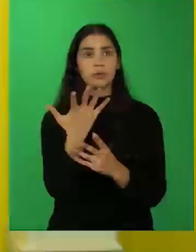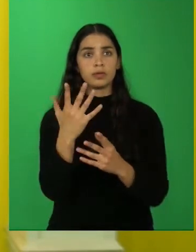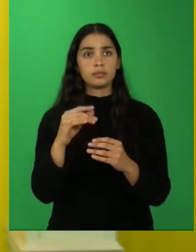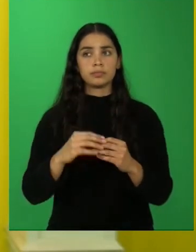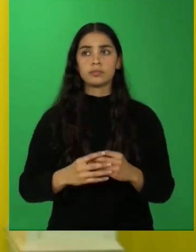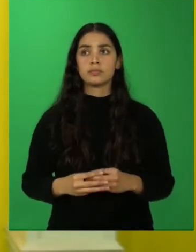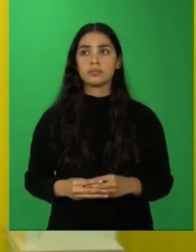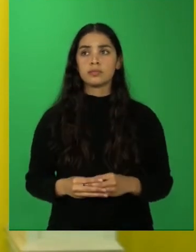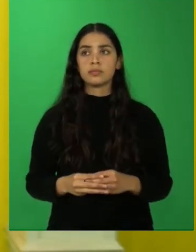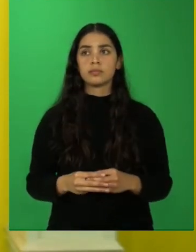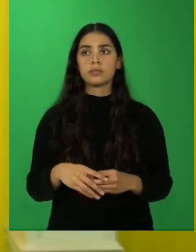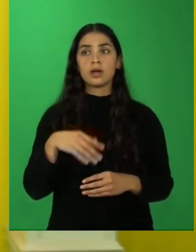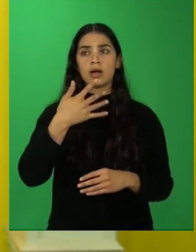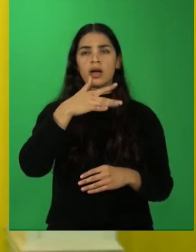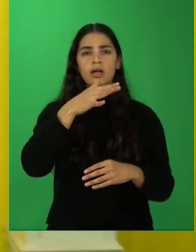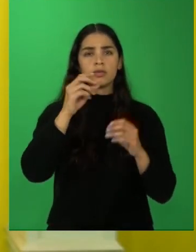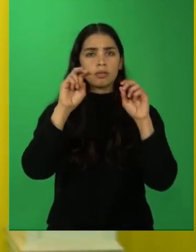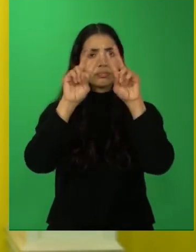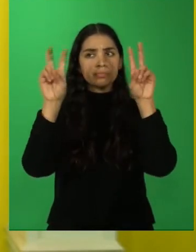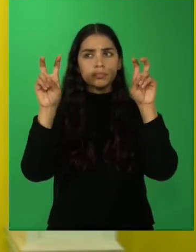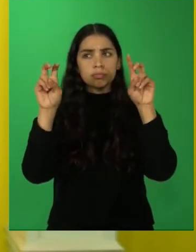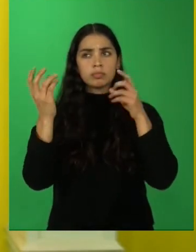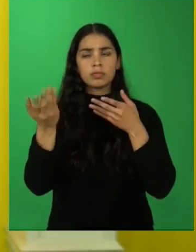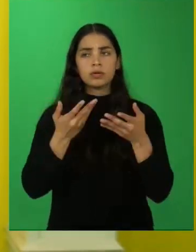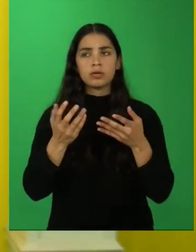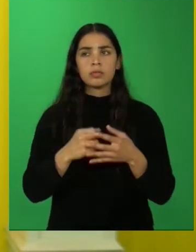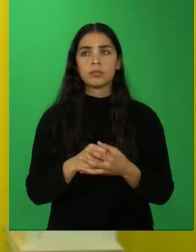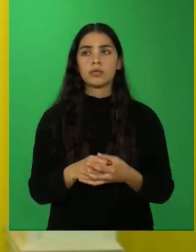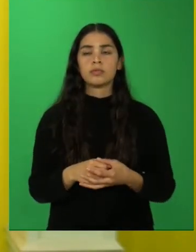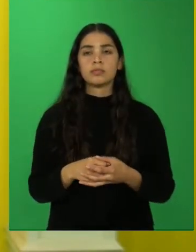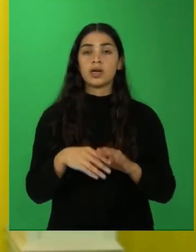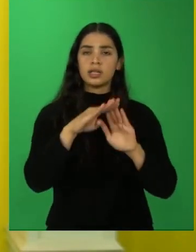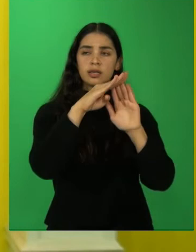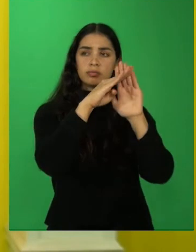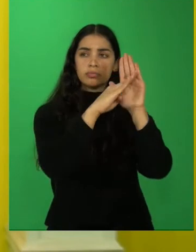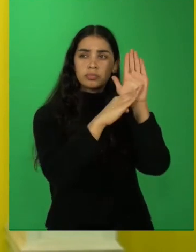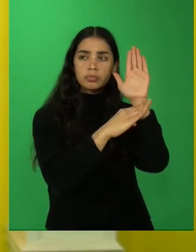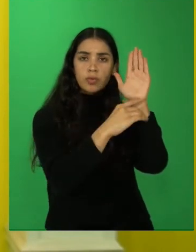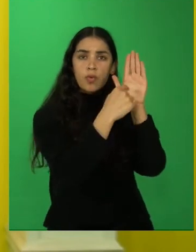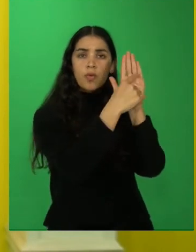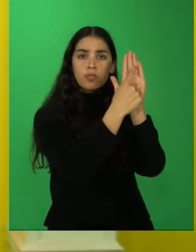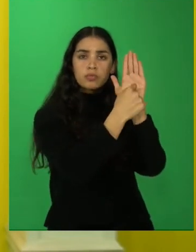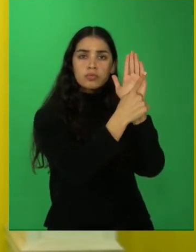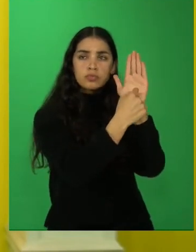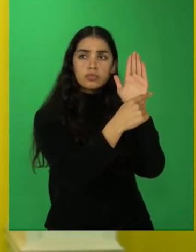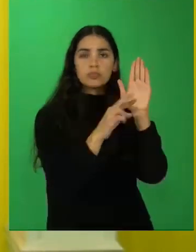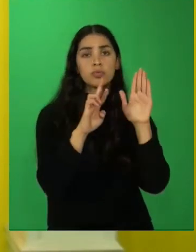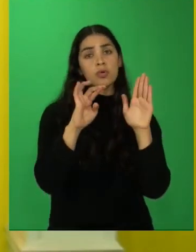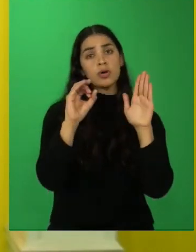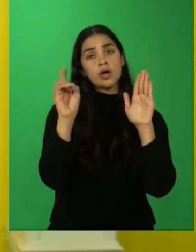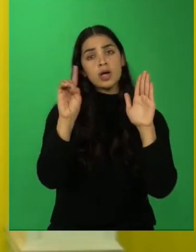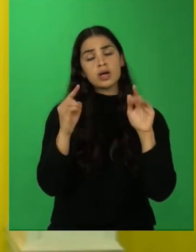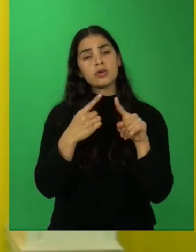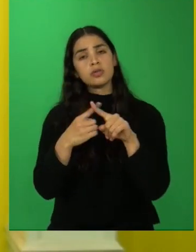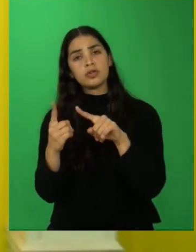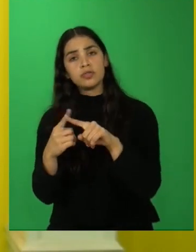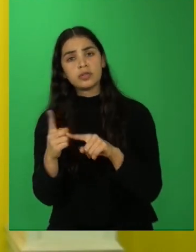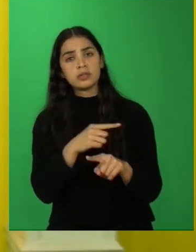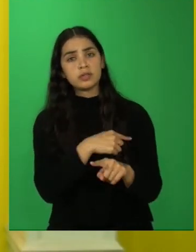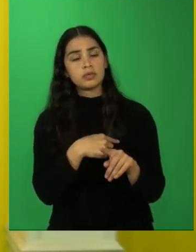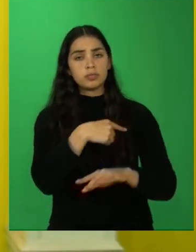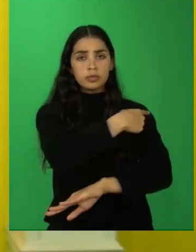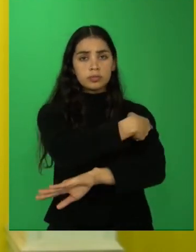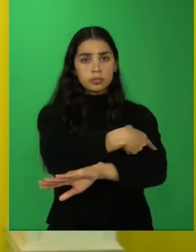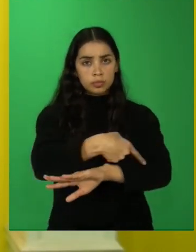La hidrografía. Está compuesta por el río Palena, río Cisnes, Aysén, Báquer, Bravo y Pascua. Río